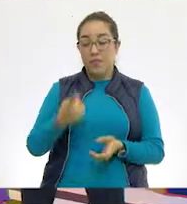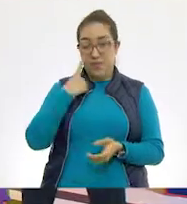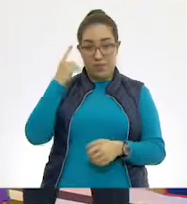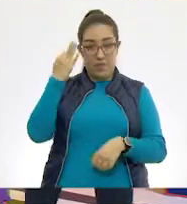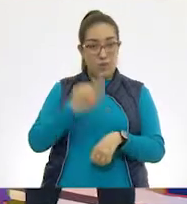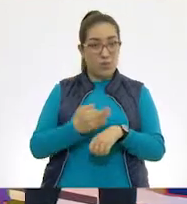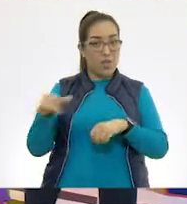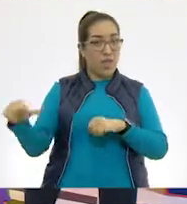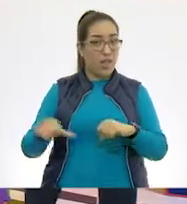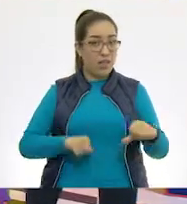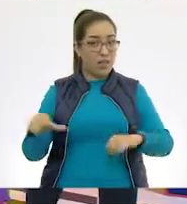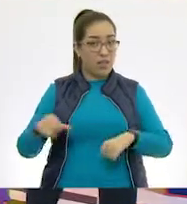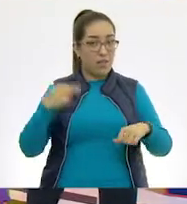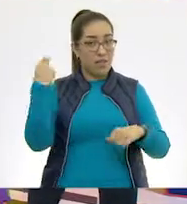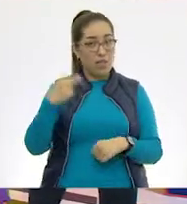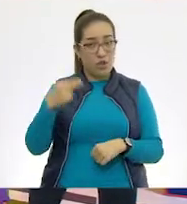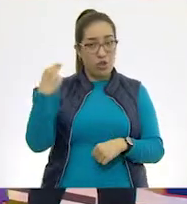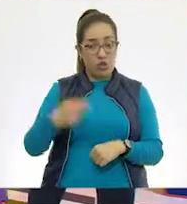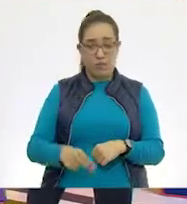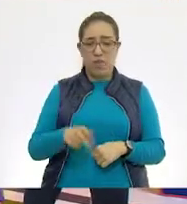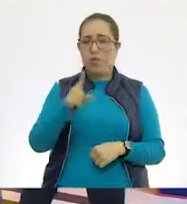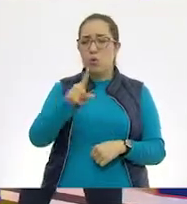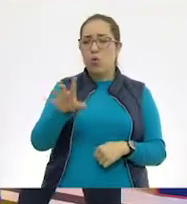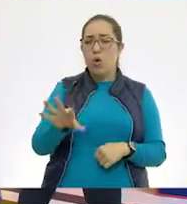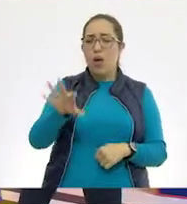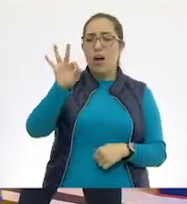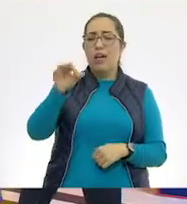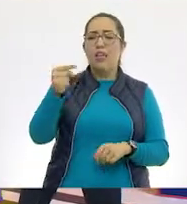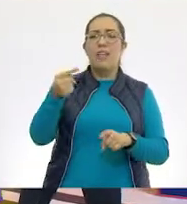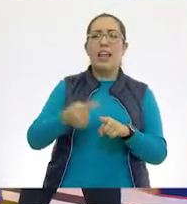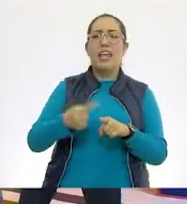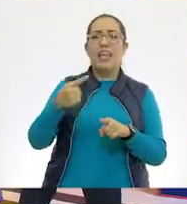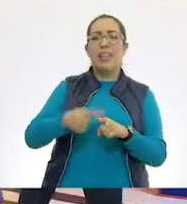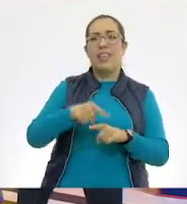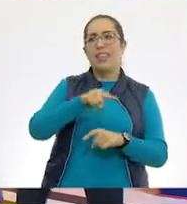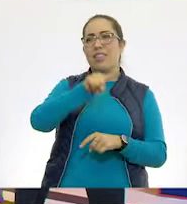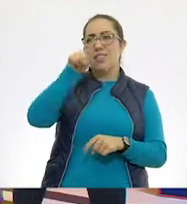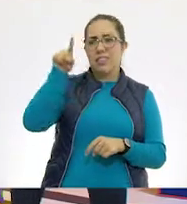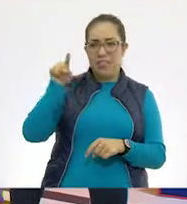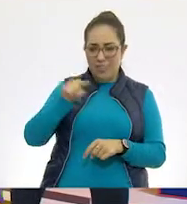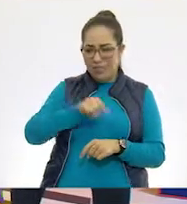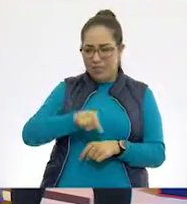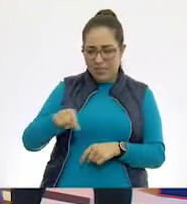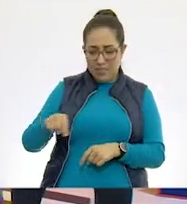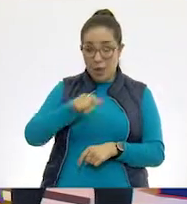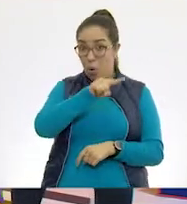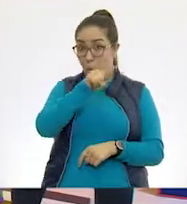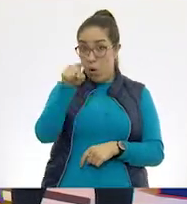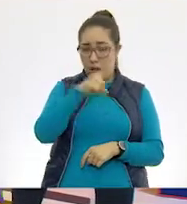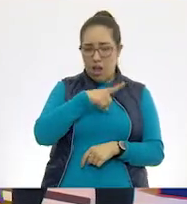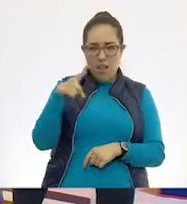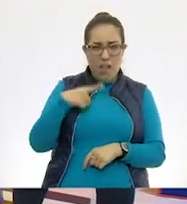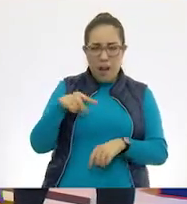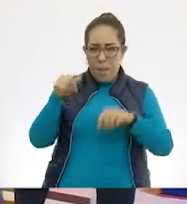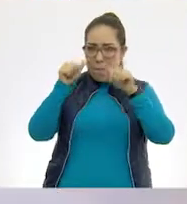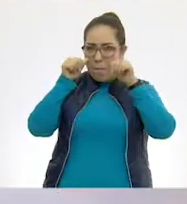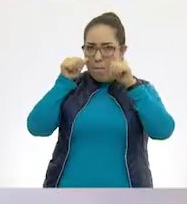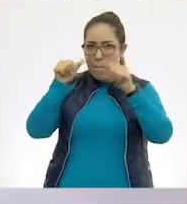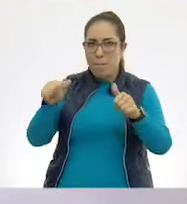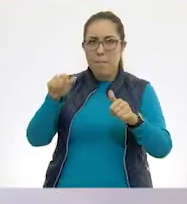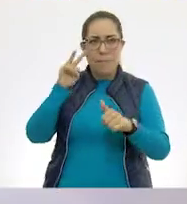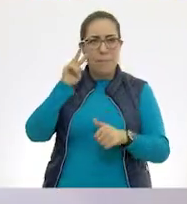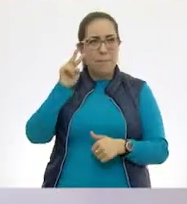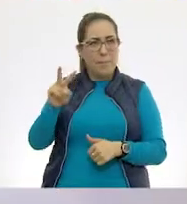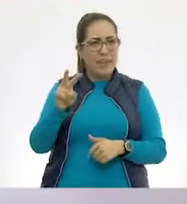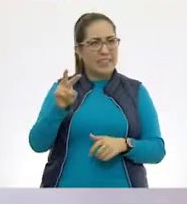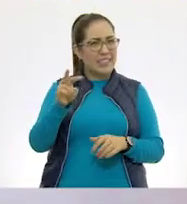actividad se llama adivina quiénes son. Ajá. ¿Sale? Debemos observarlos muy bien, porque yo